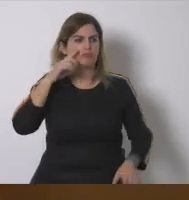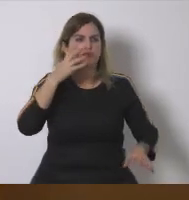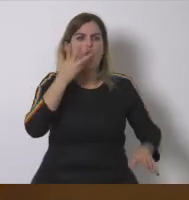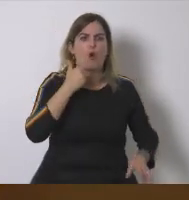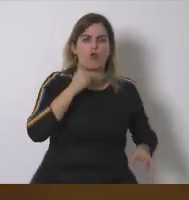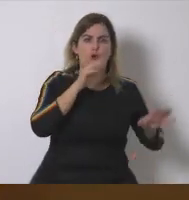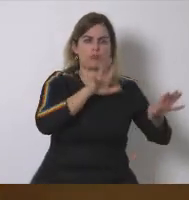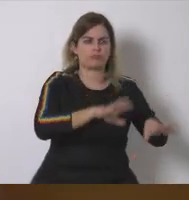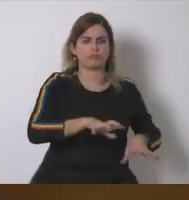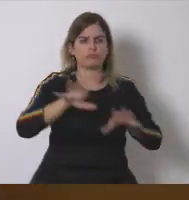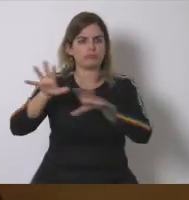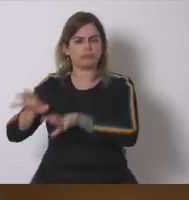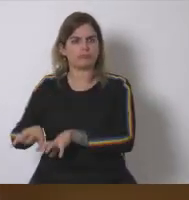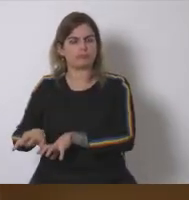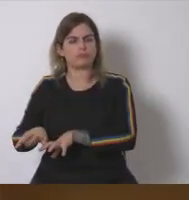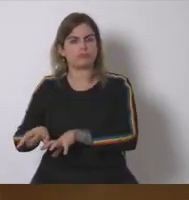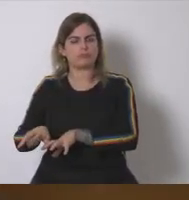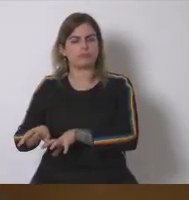de Priorat